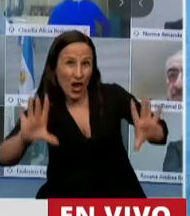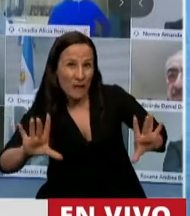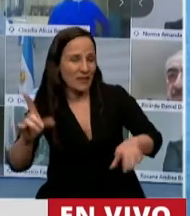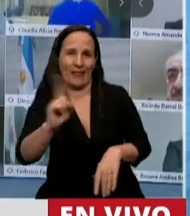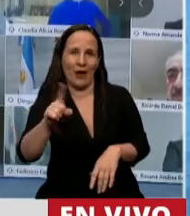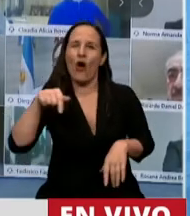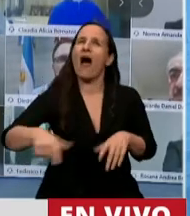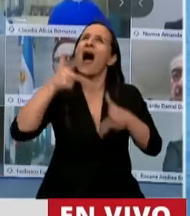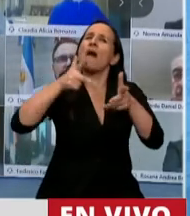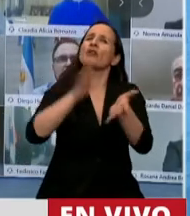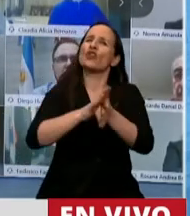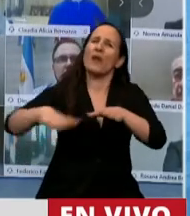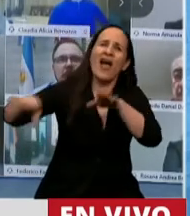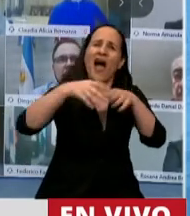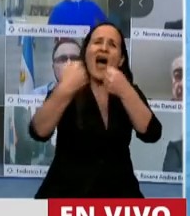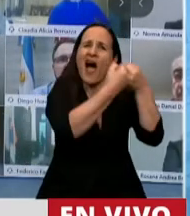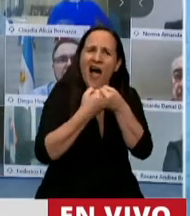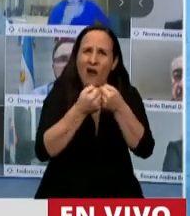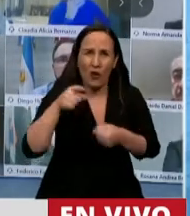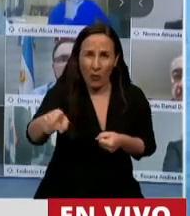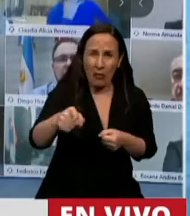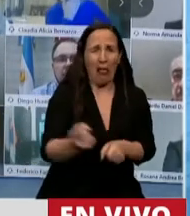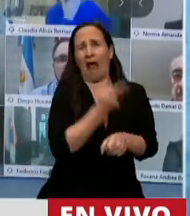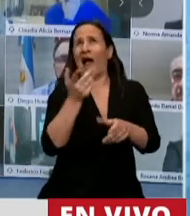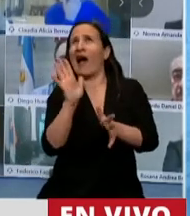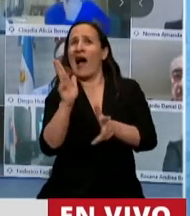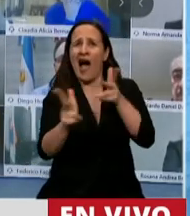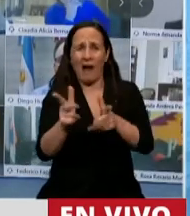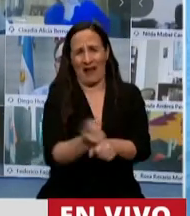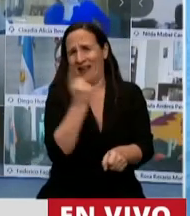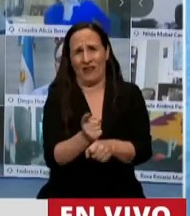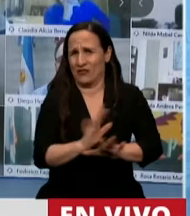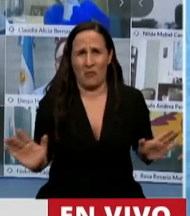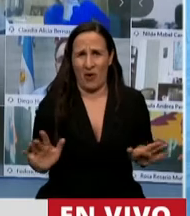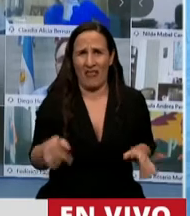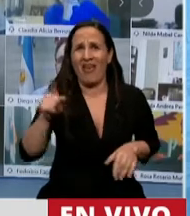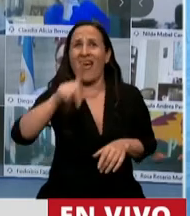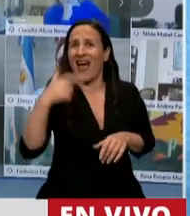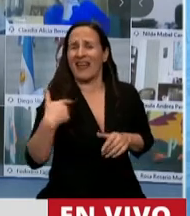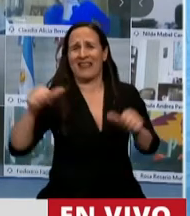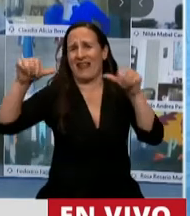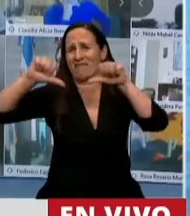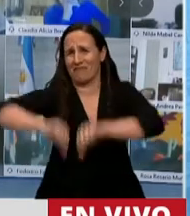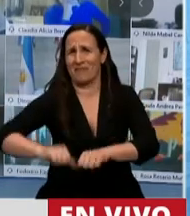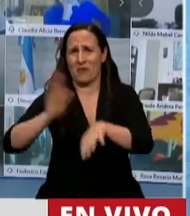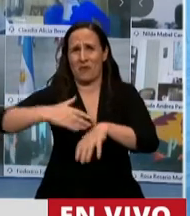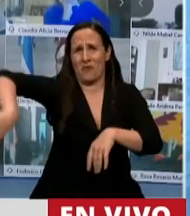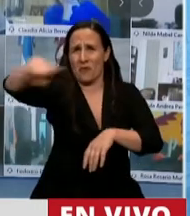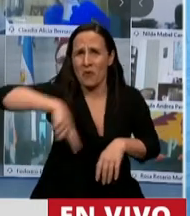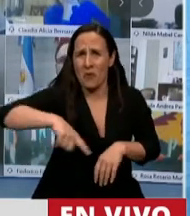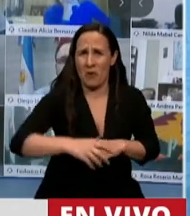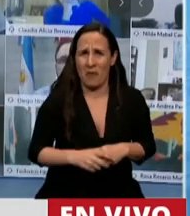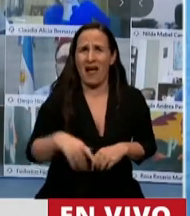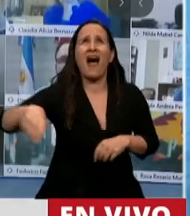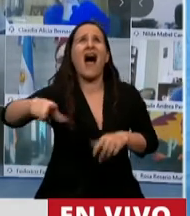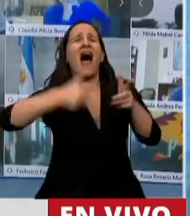consenso. ¿De qué consenso pueden hablar? Cuando se hundieron a un país. Cuando se pasaron la patria por cualquier lado. ¿De